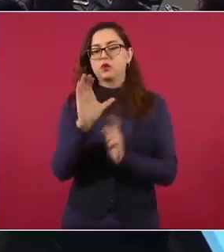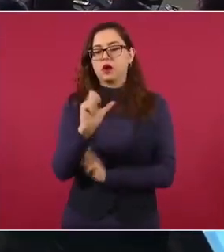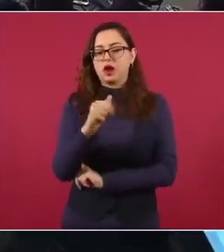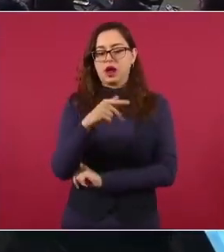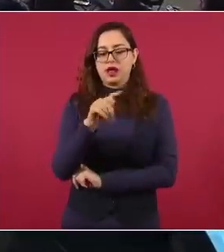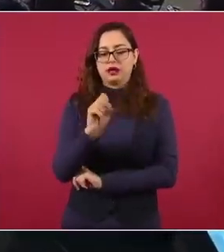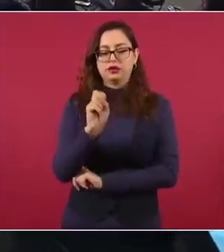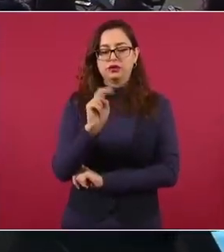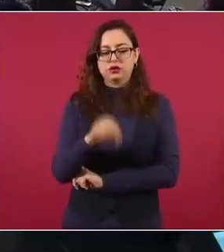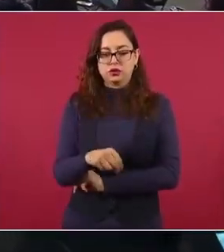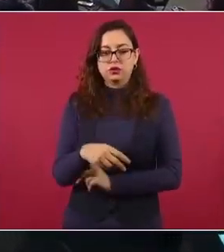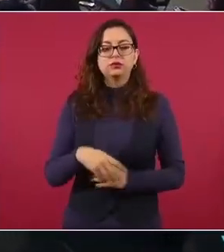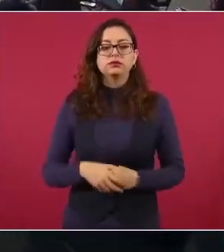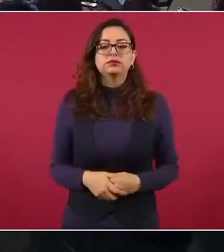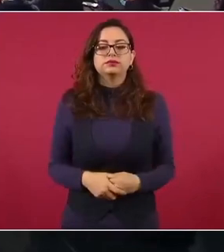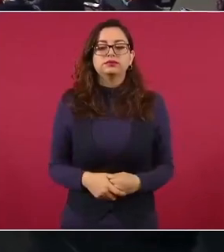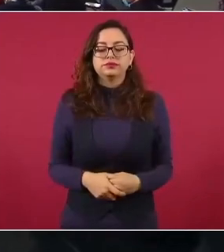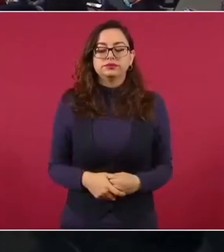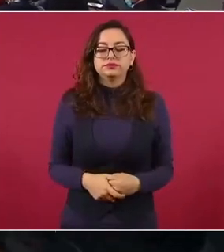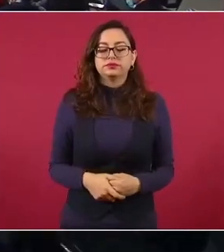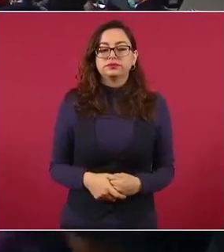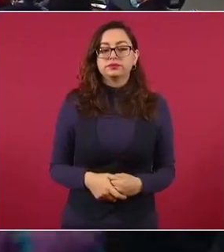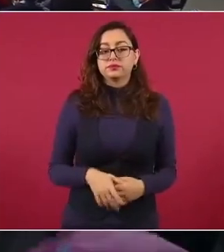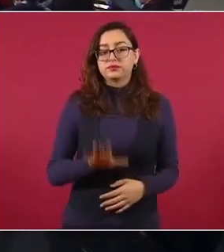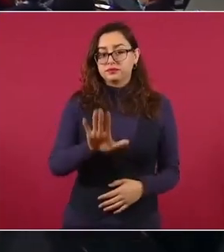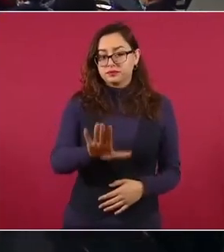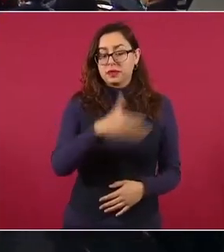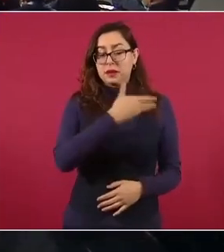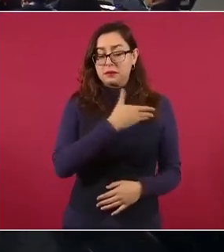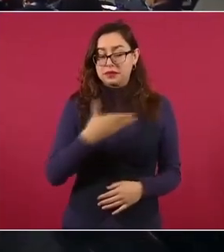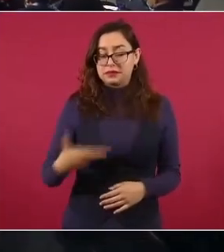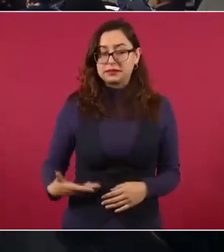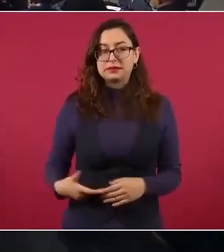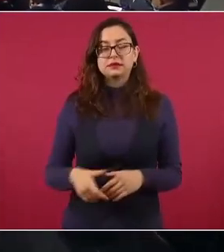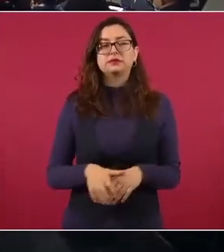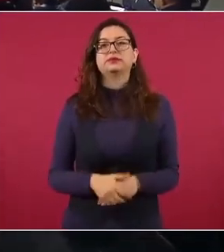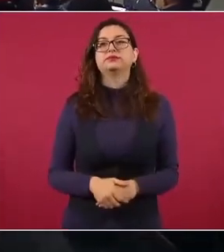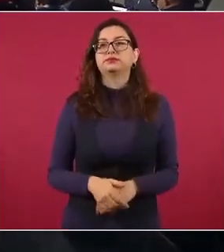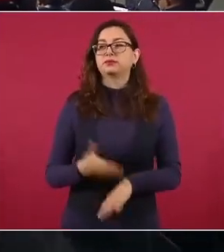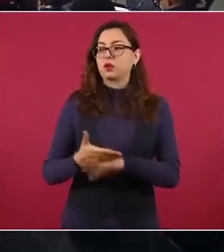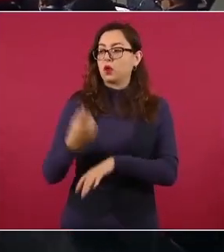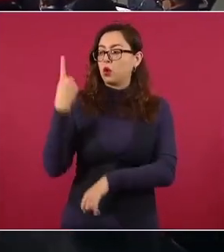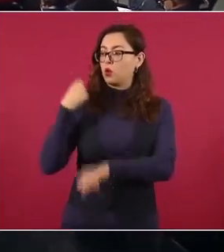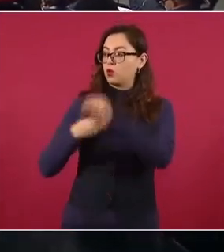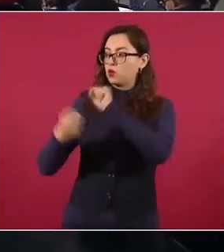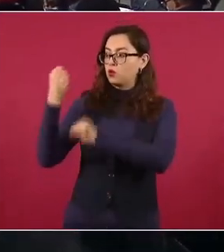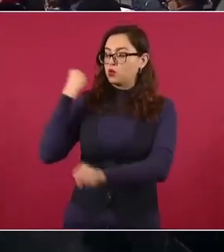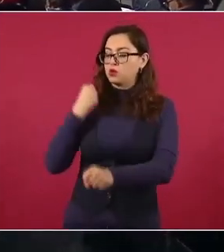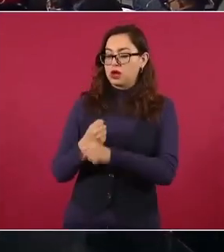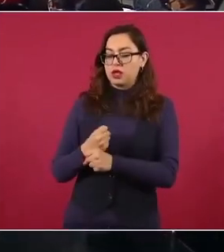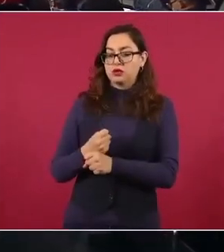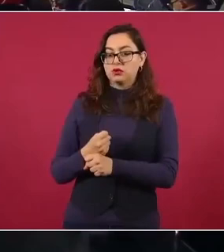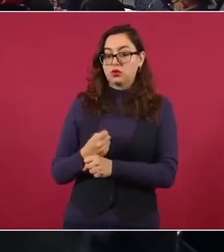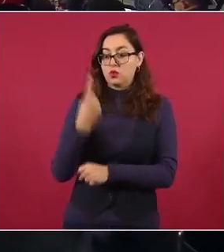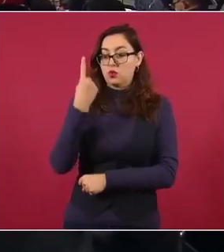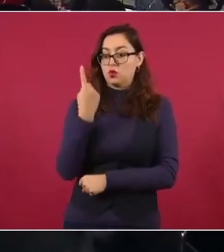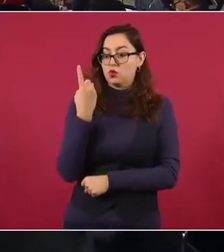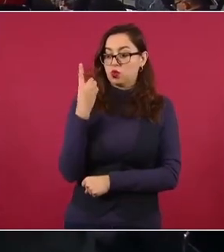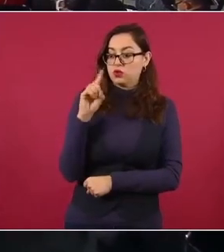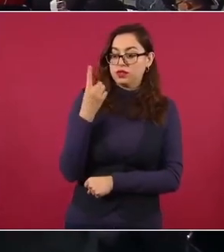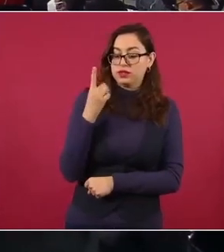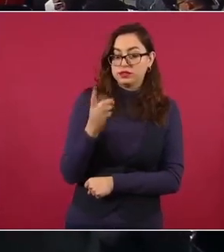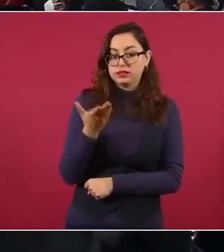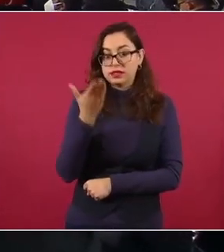presidente, hace un año, el primero de diciembre, aquí el doctor Jorge Alcocer, no me dejará mentir, la pandemia tenía una